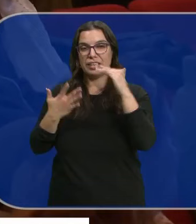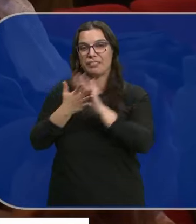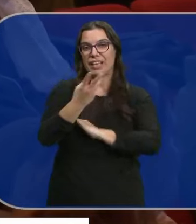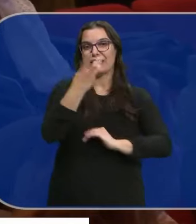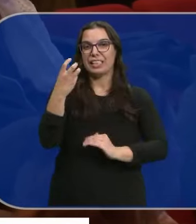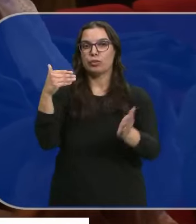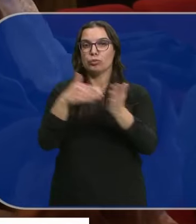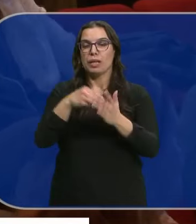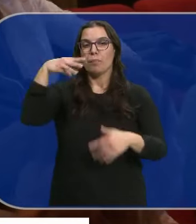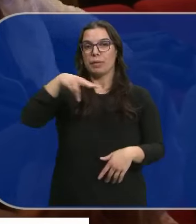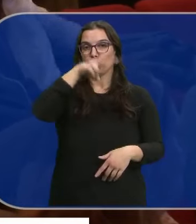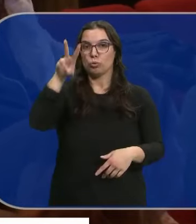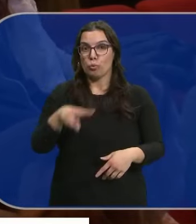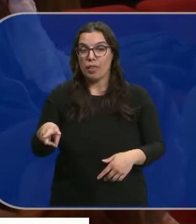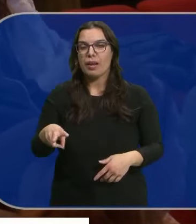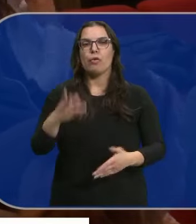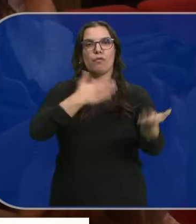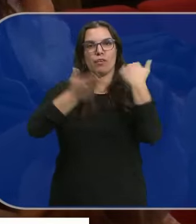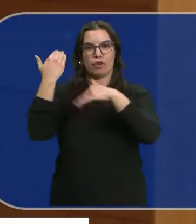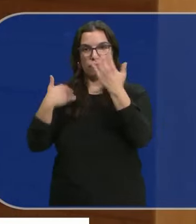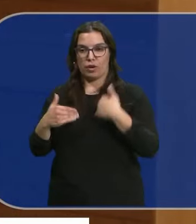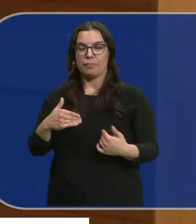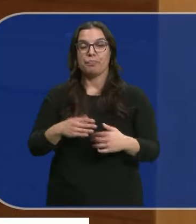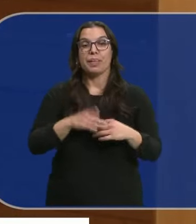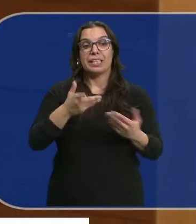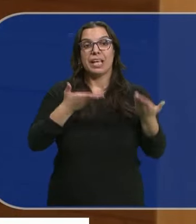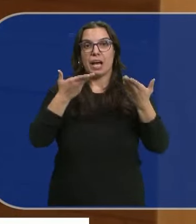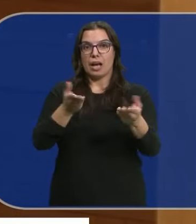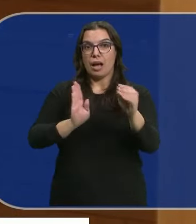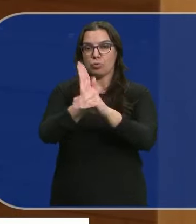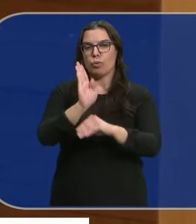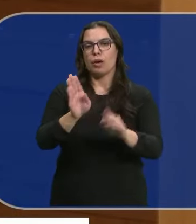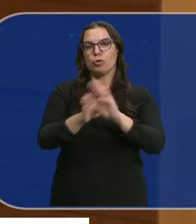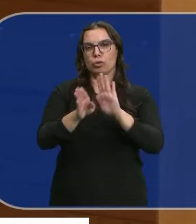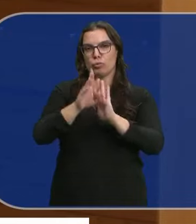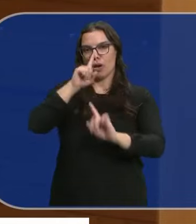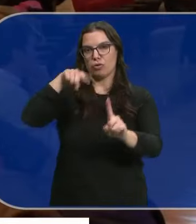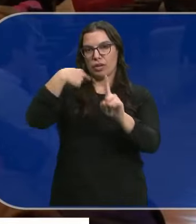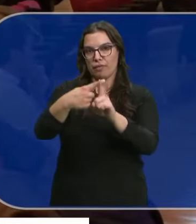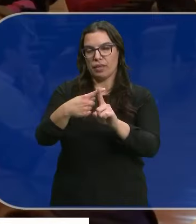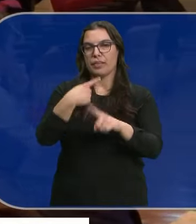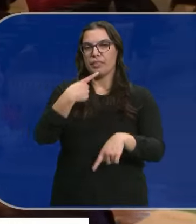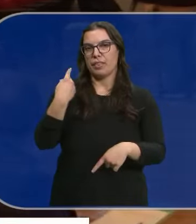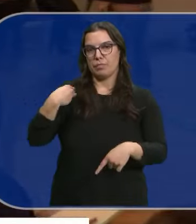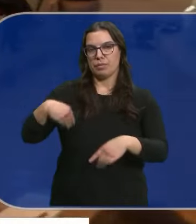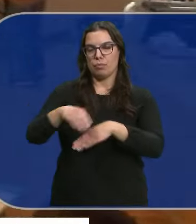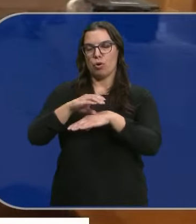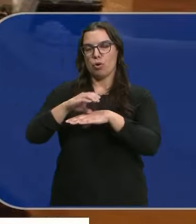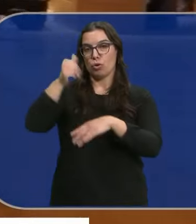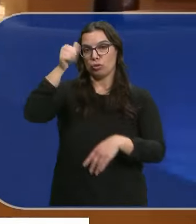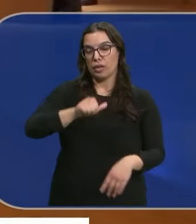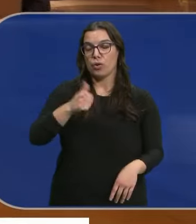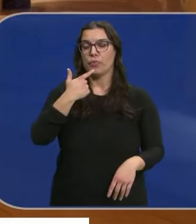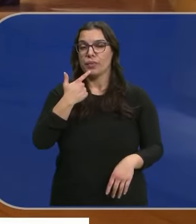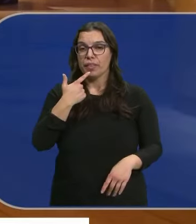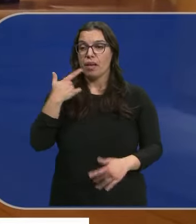.000 metros Cuadrados menos De este material Cancerígeno Una ayuda Que se va a mantener En el próximo ejercicio Según ha anunciado Mariano Veganzones El